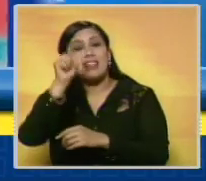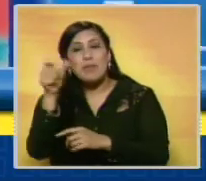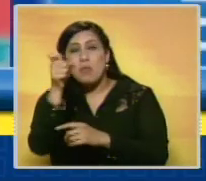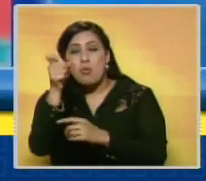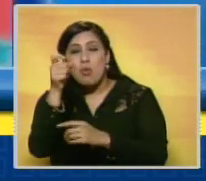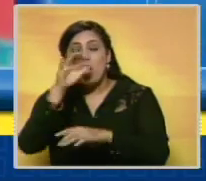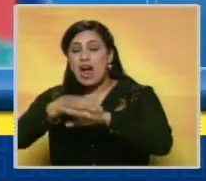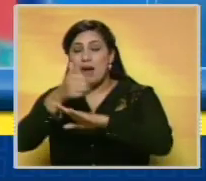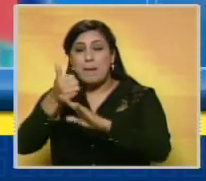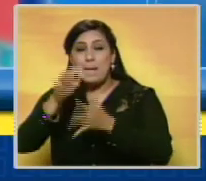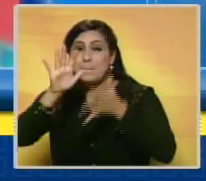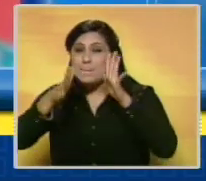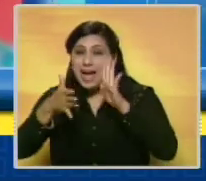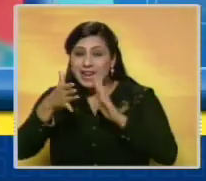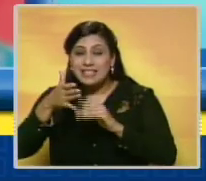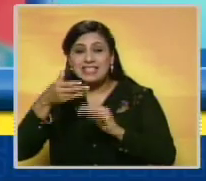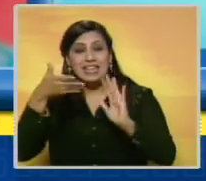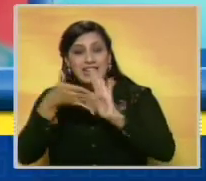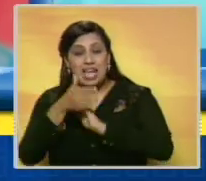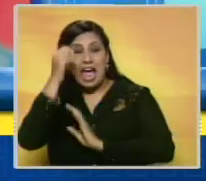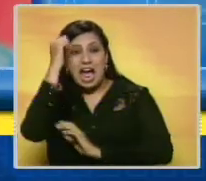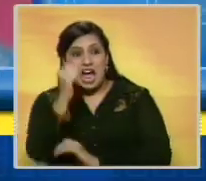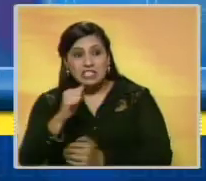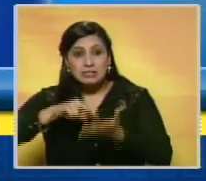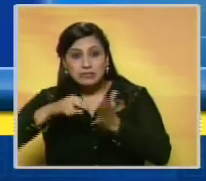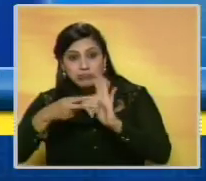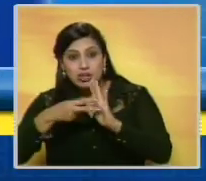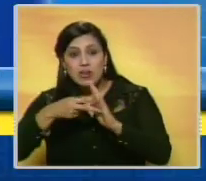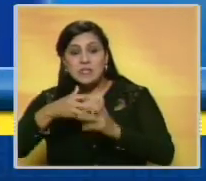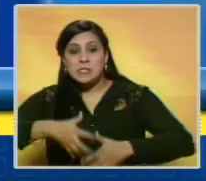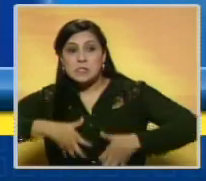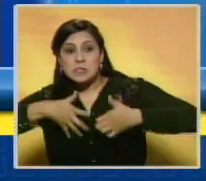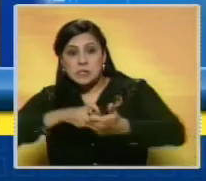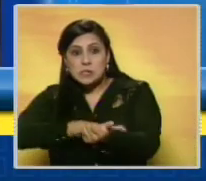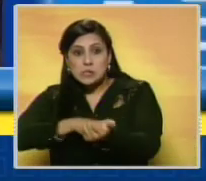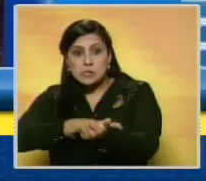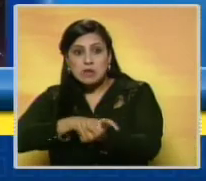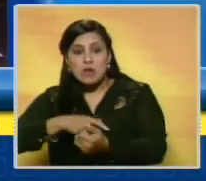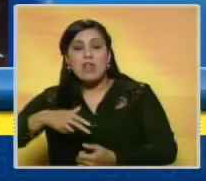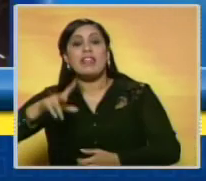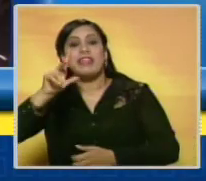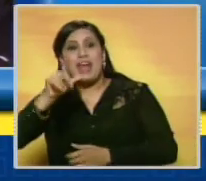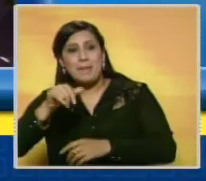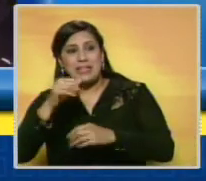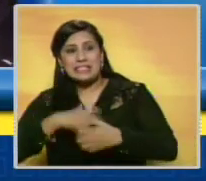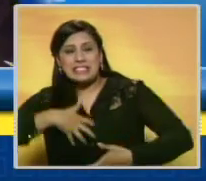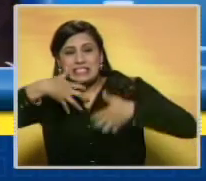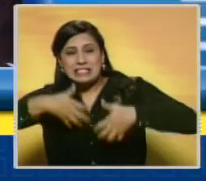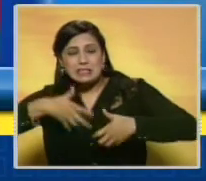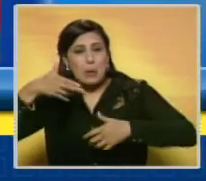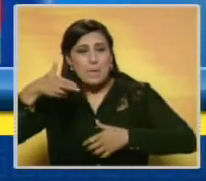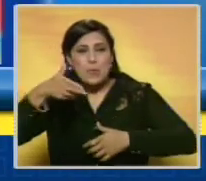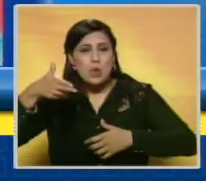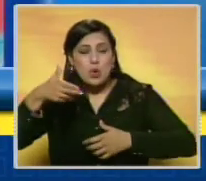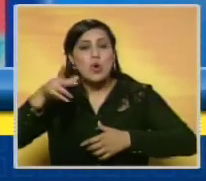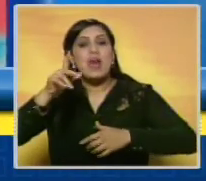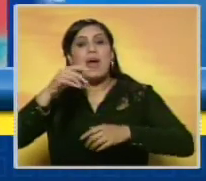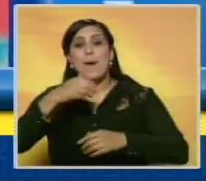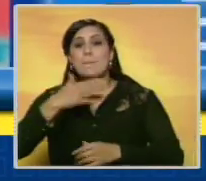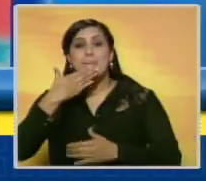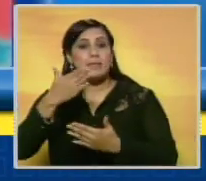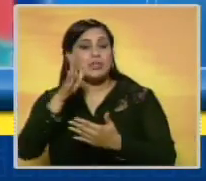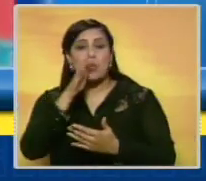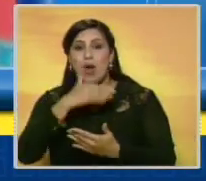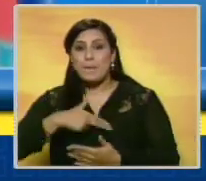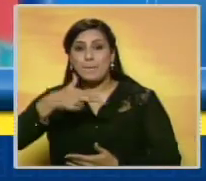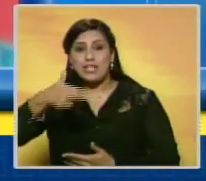buscado por haber incurrido presuntamente en los delitos de homicidio calificado por motivos fútiles e inobles en grado de frustración, porte ilícito de